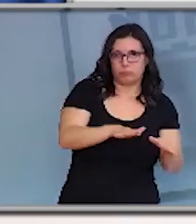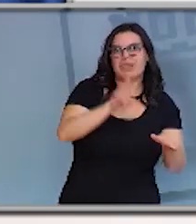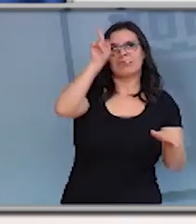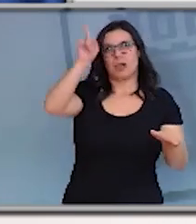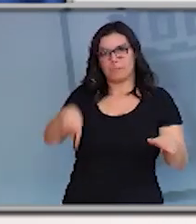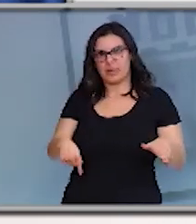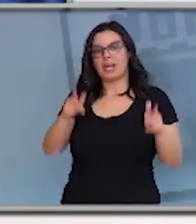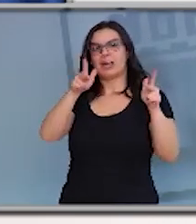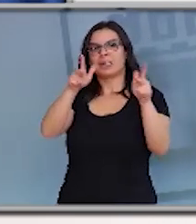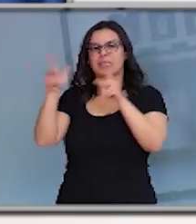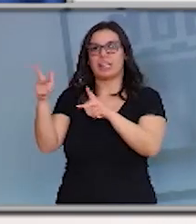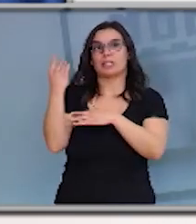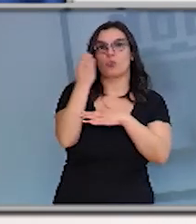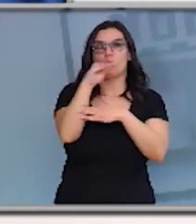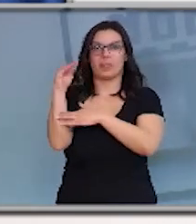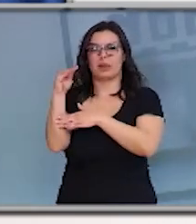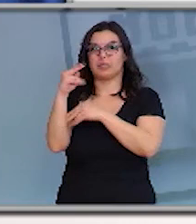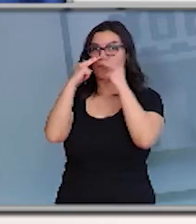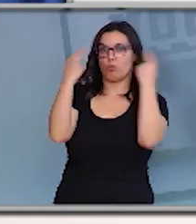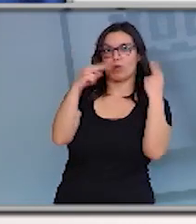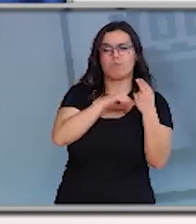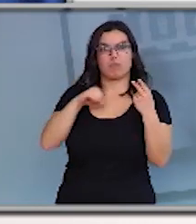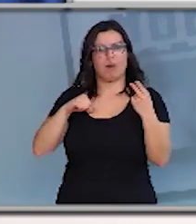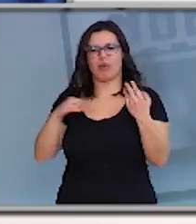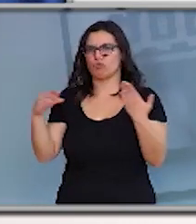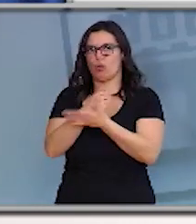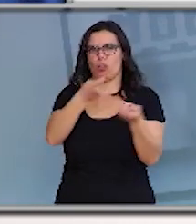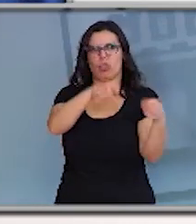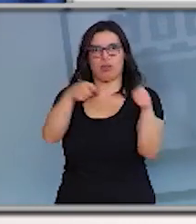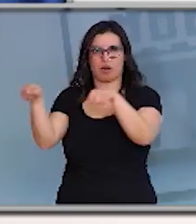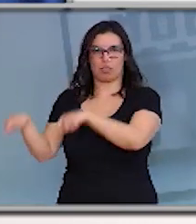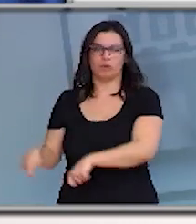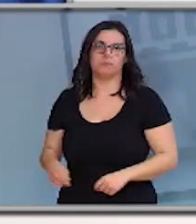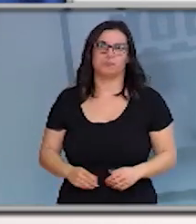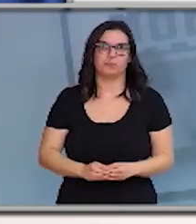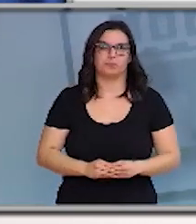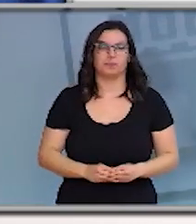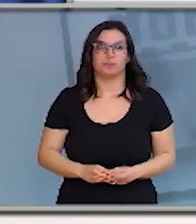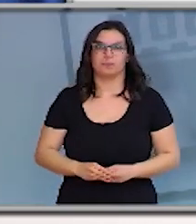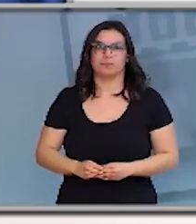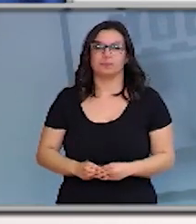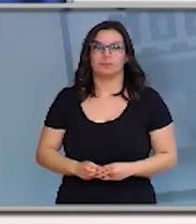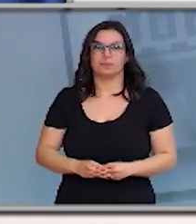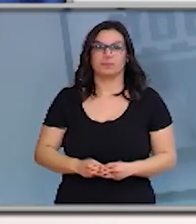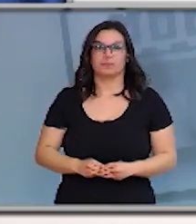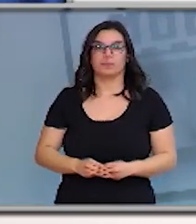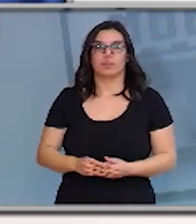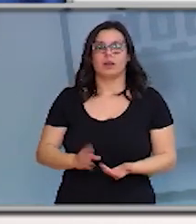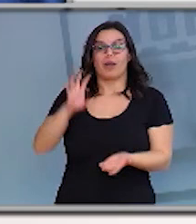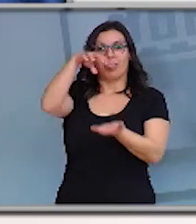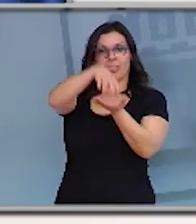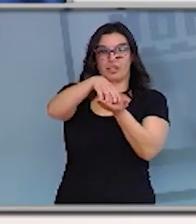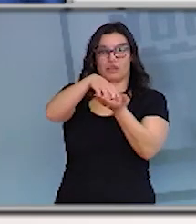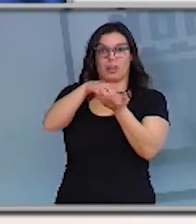las residencias juveniles tanto públicas como privadas. Se cierran los puntos de encuentro familiar